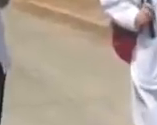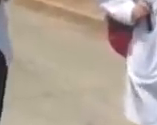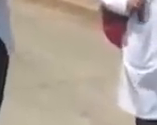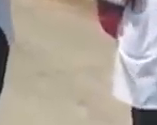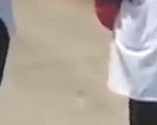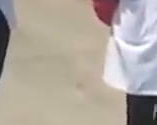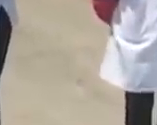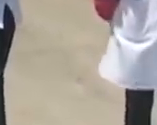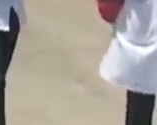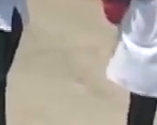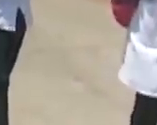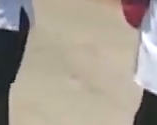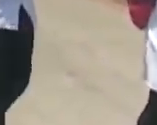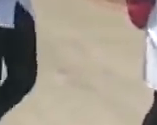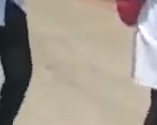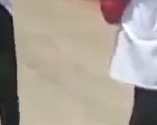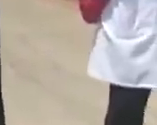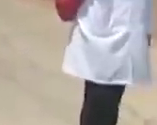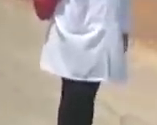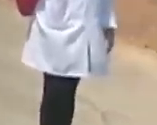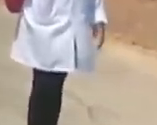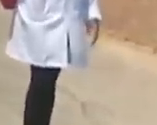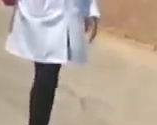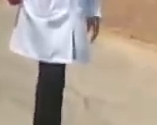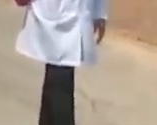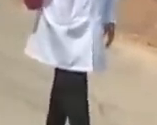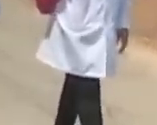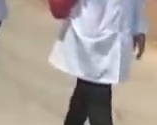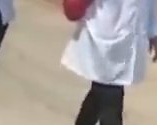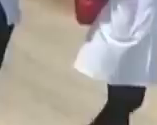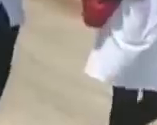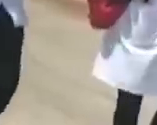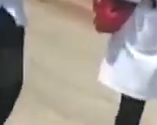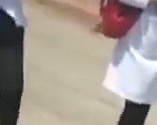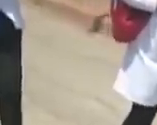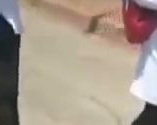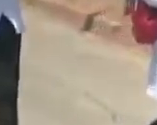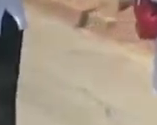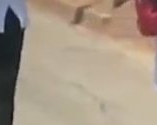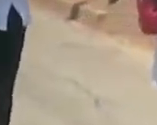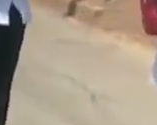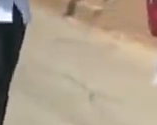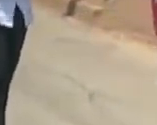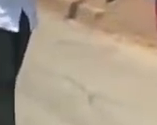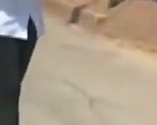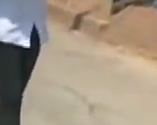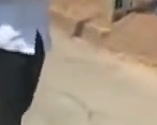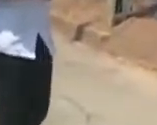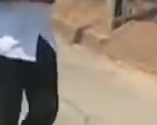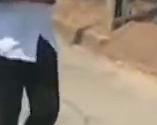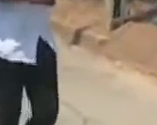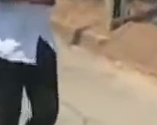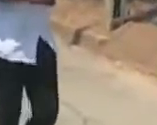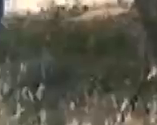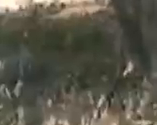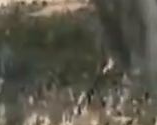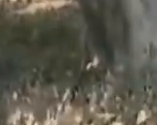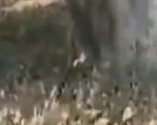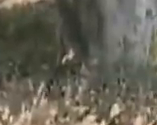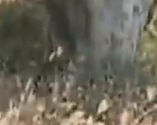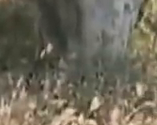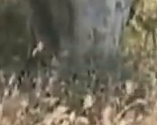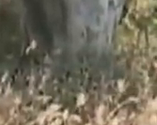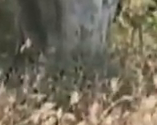Generalmente estamos entrando entre 1.000 y 1.200 pruebas. Y hasta que no se... ...se iban